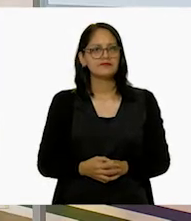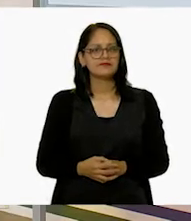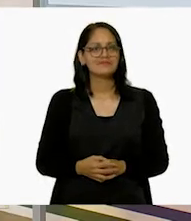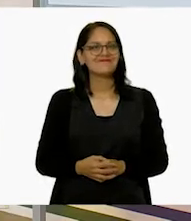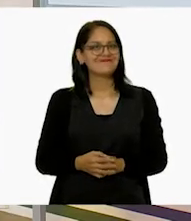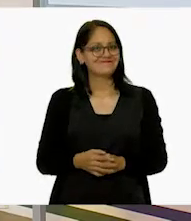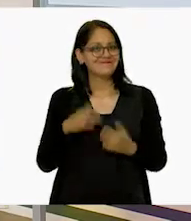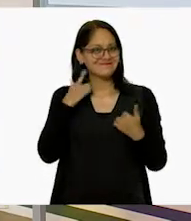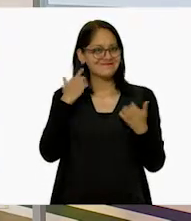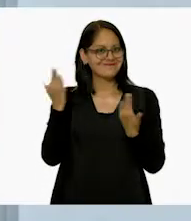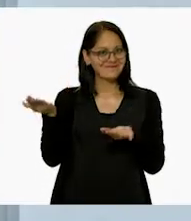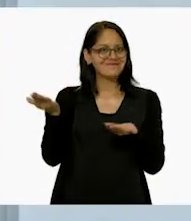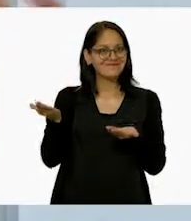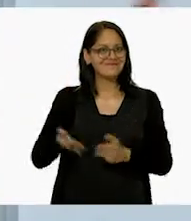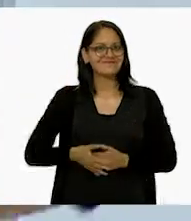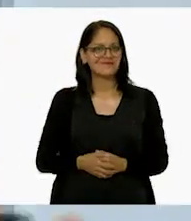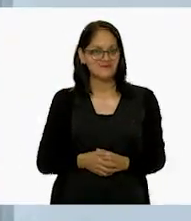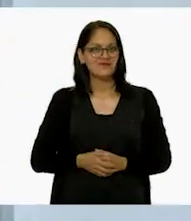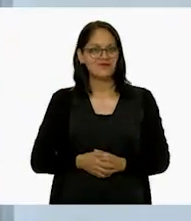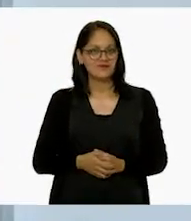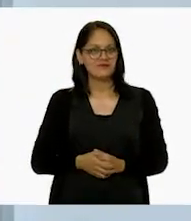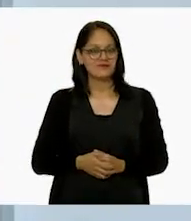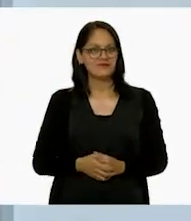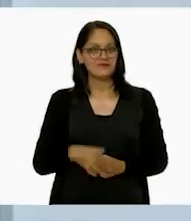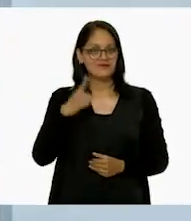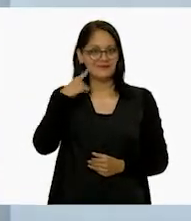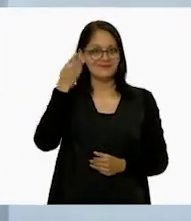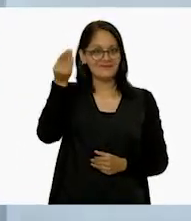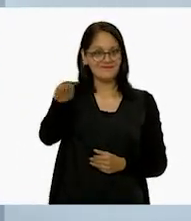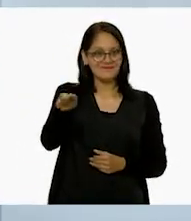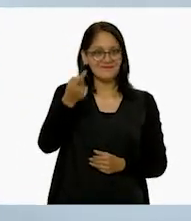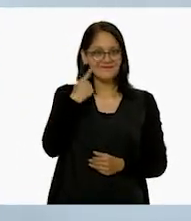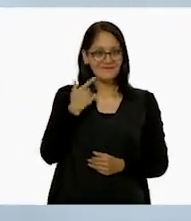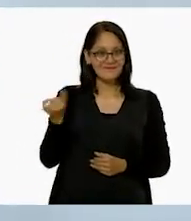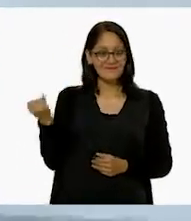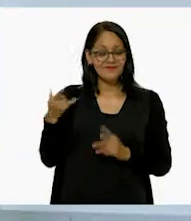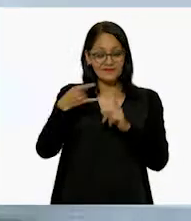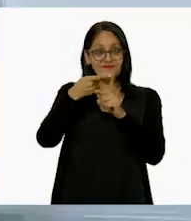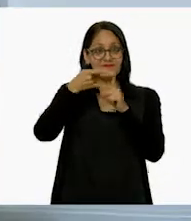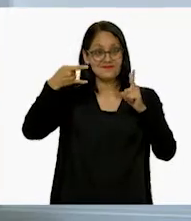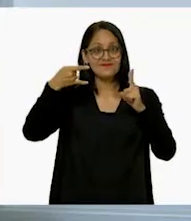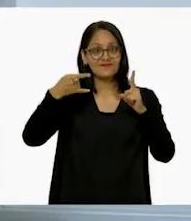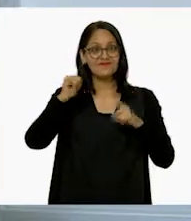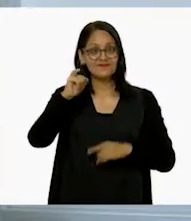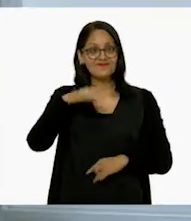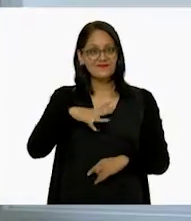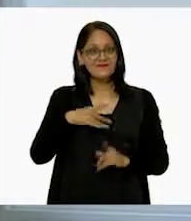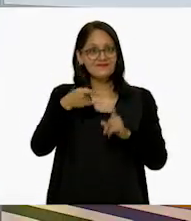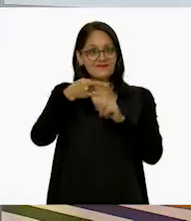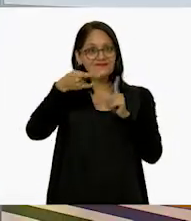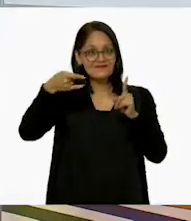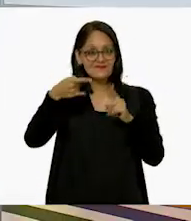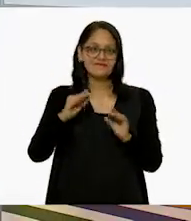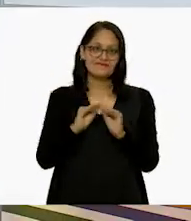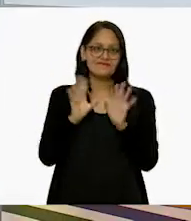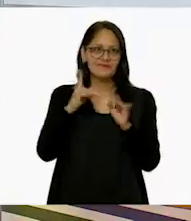¡Tarán! Y ahora sí, con una mano. ¡Tarán! ¡Sí quedó un rectángulo! ¿Sí quedó un rectángulo? Claro, dos lados más